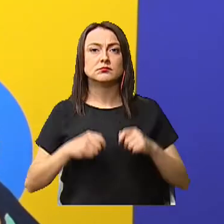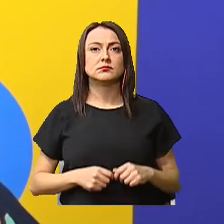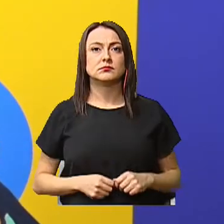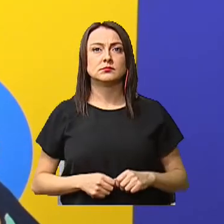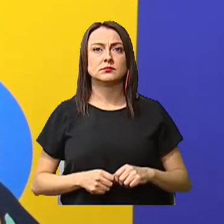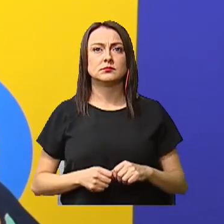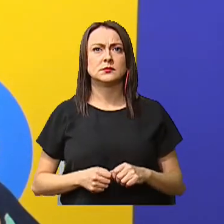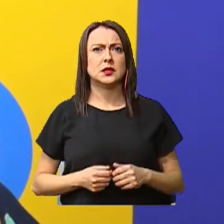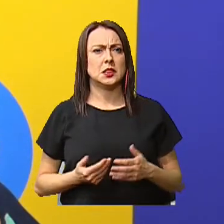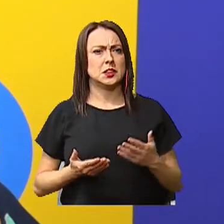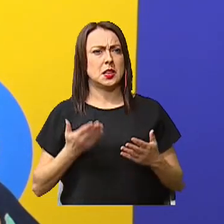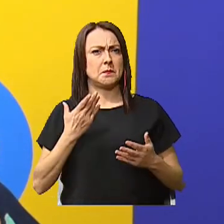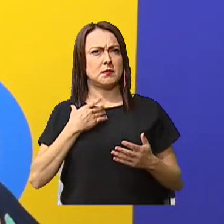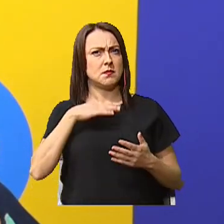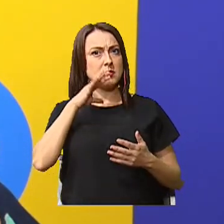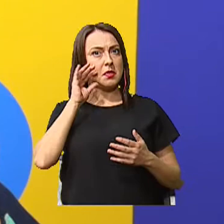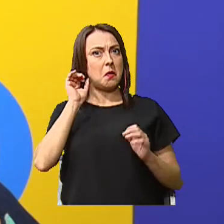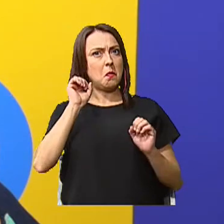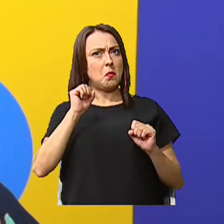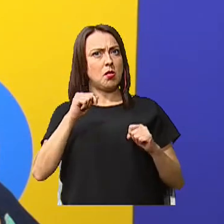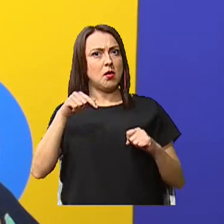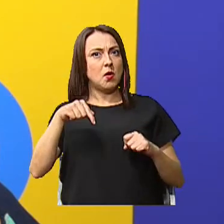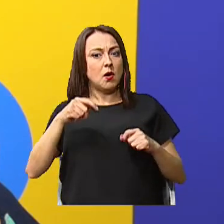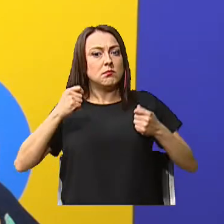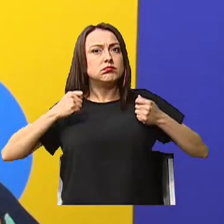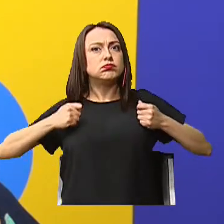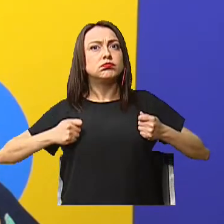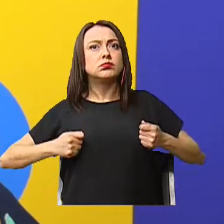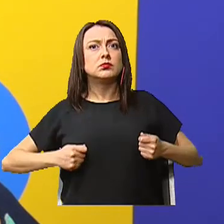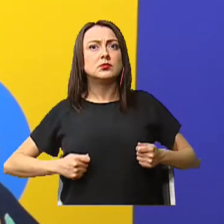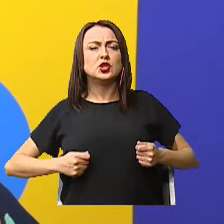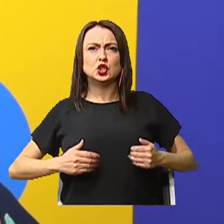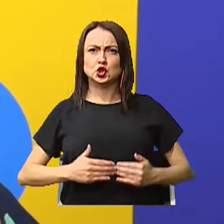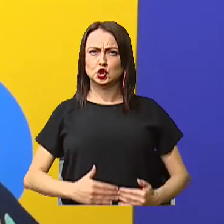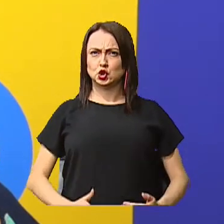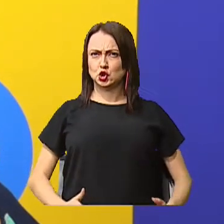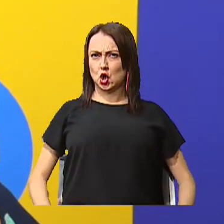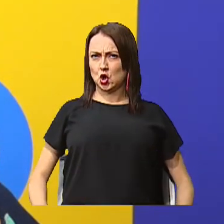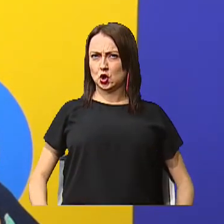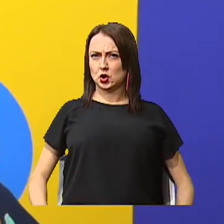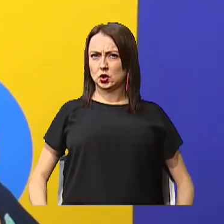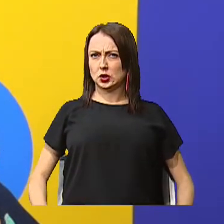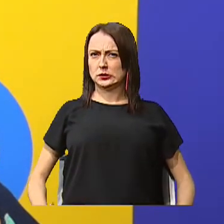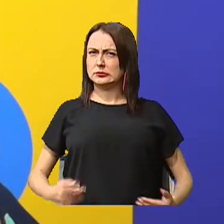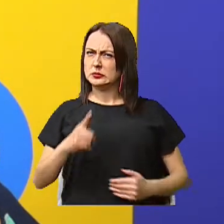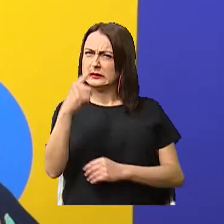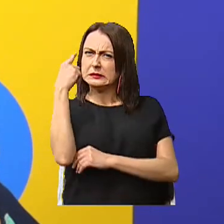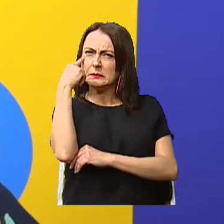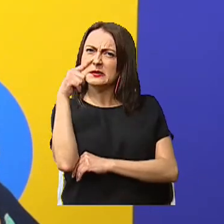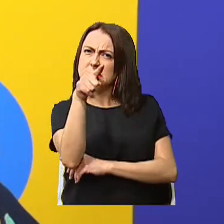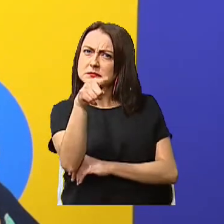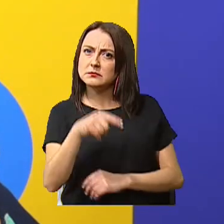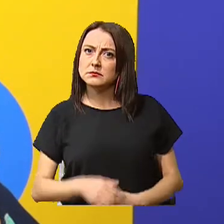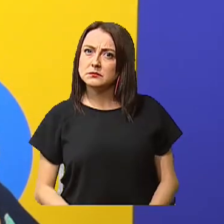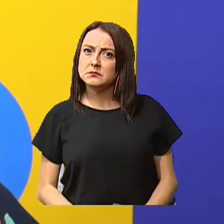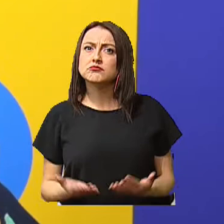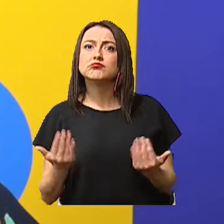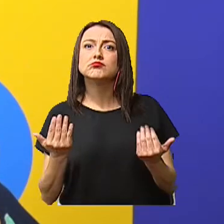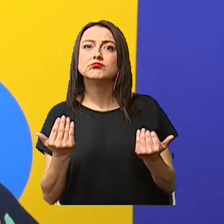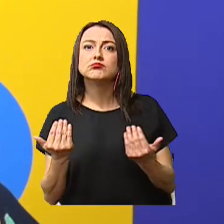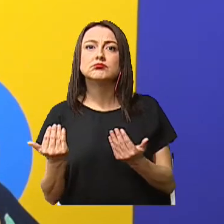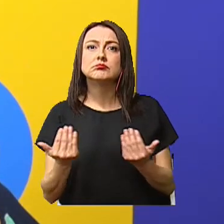¿Será que la tía Marcia puede hoy colocarse un chor? ¿Qué piensan ustedes? A ver,